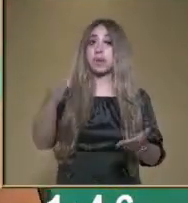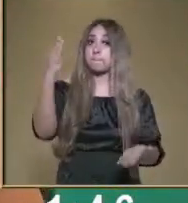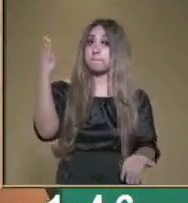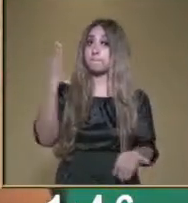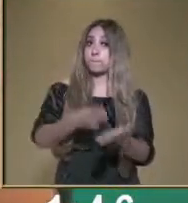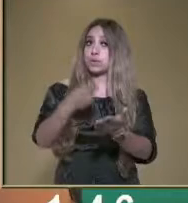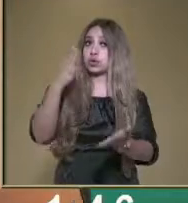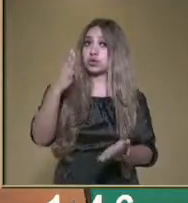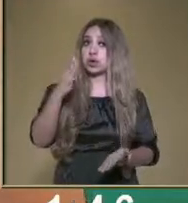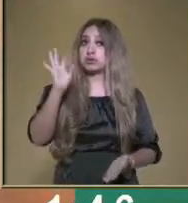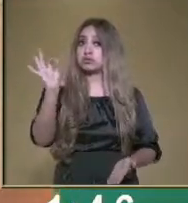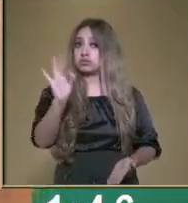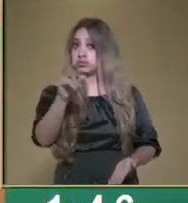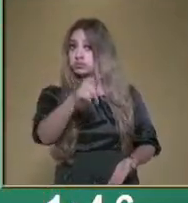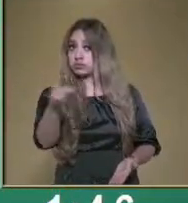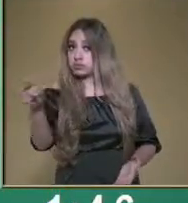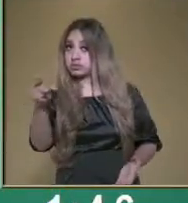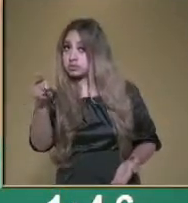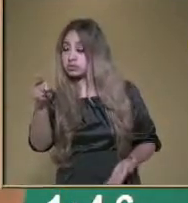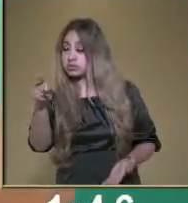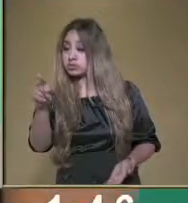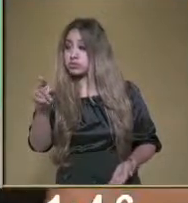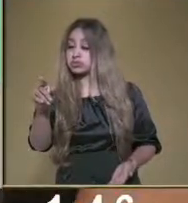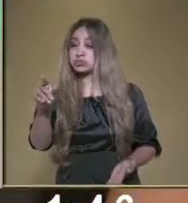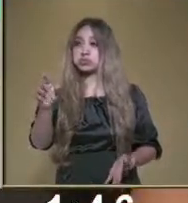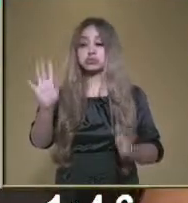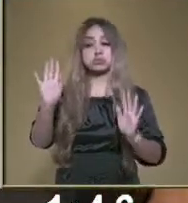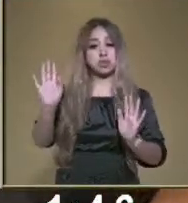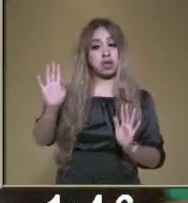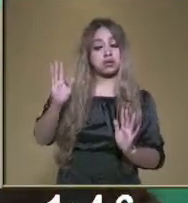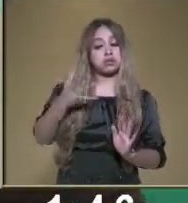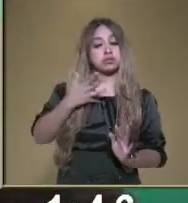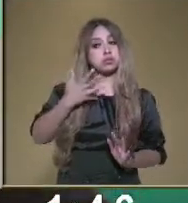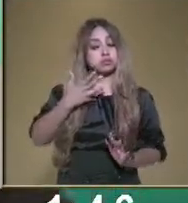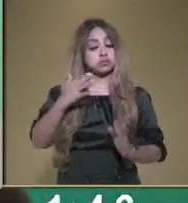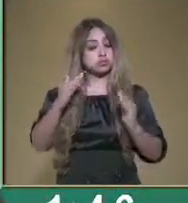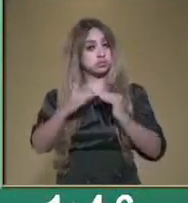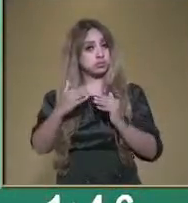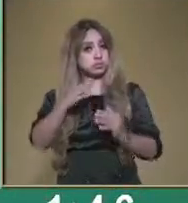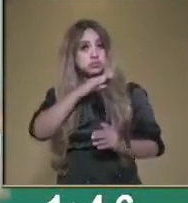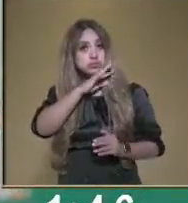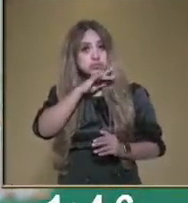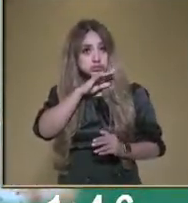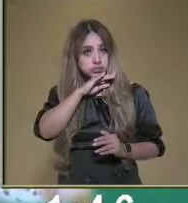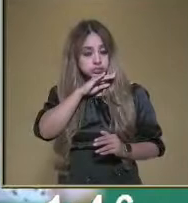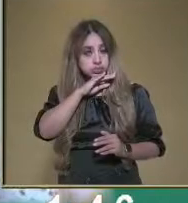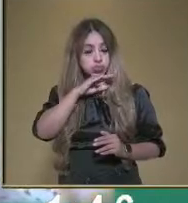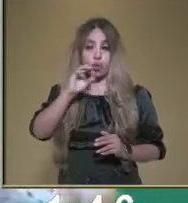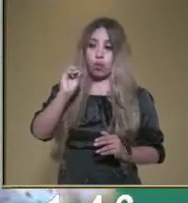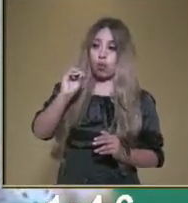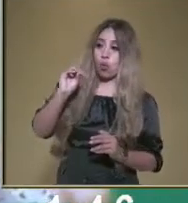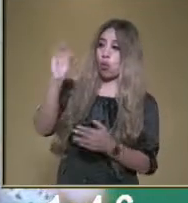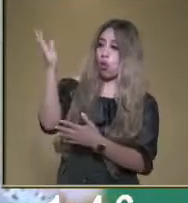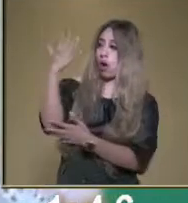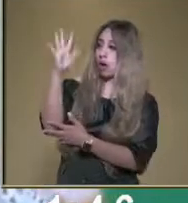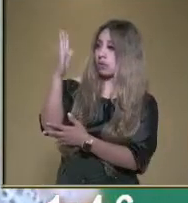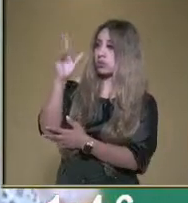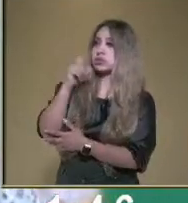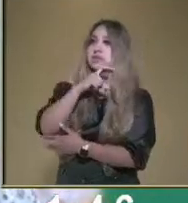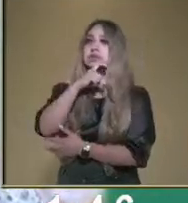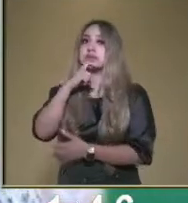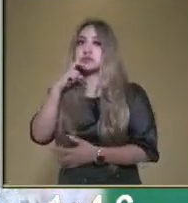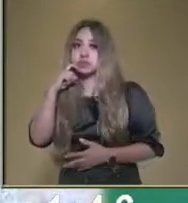de limpieza. Aquellos que tengan sus casas sucias y aquellos que tengan un árbol seco, también habrá una